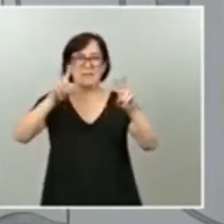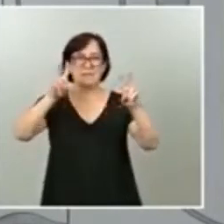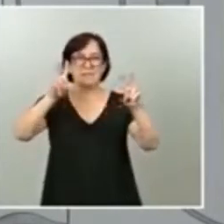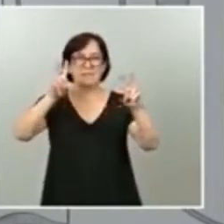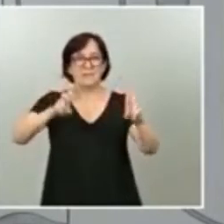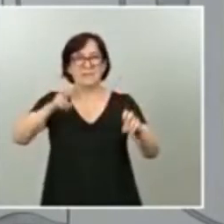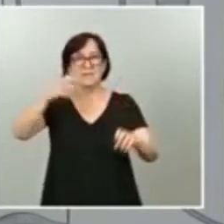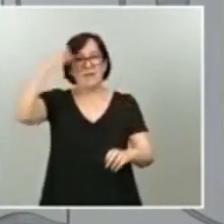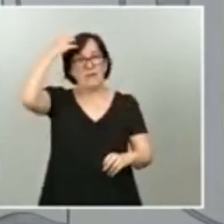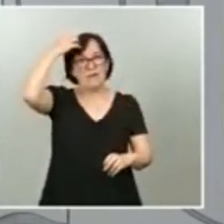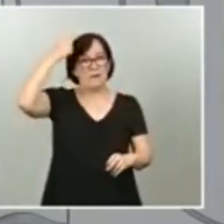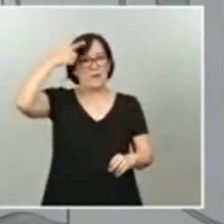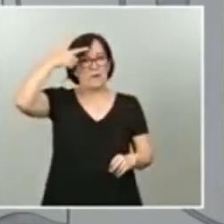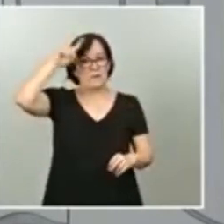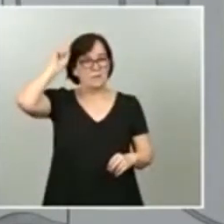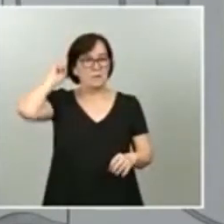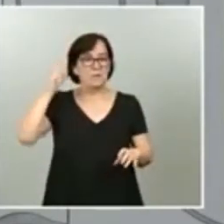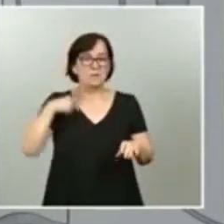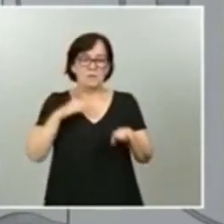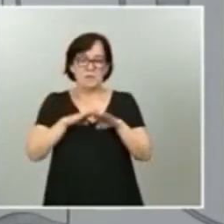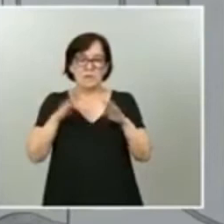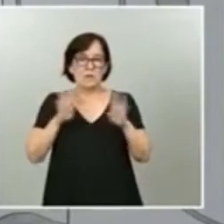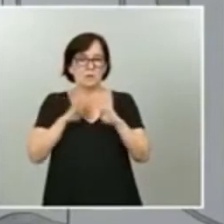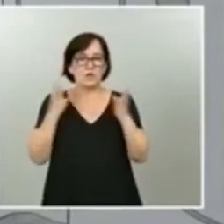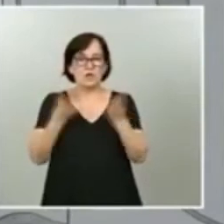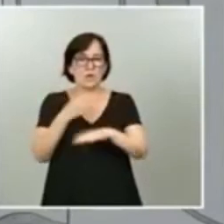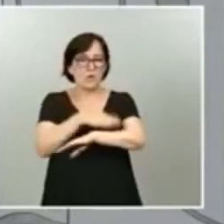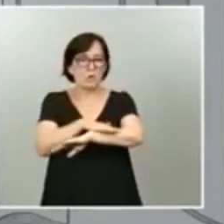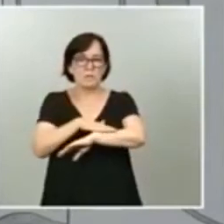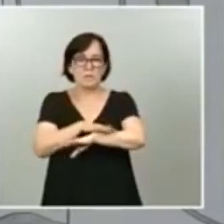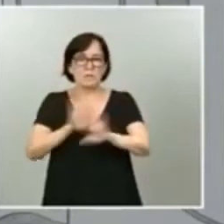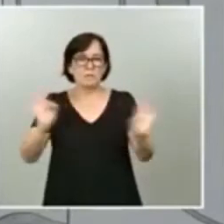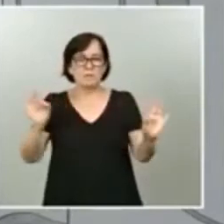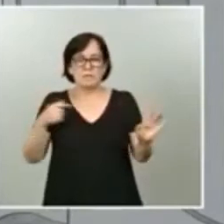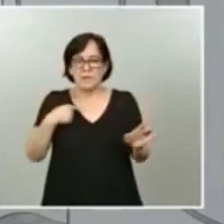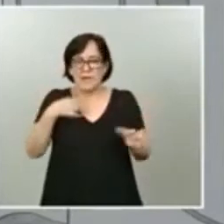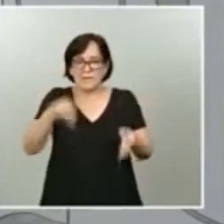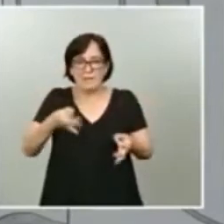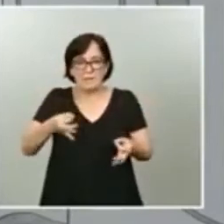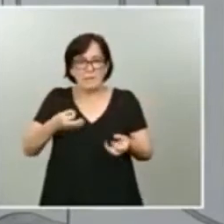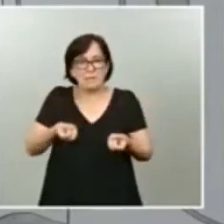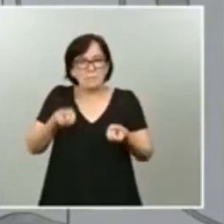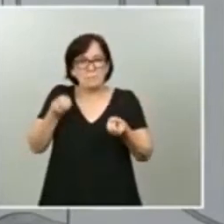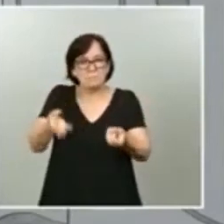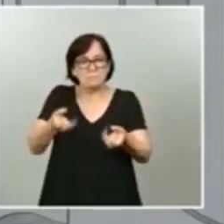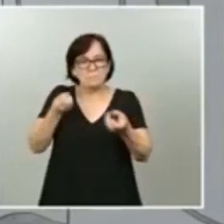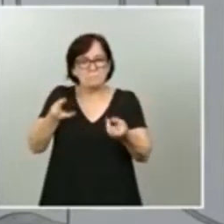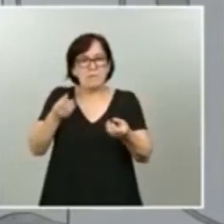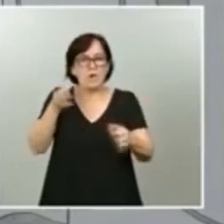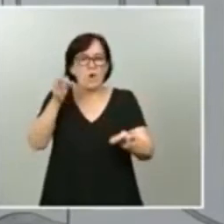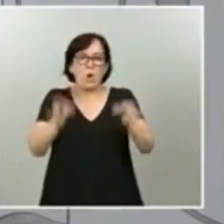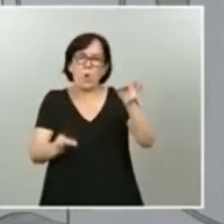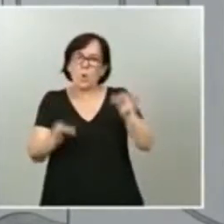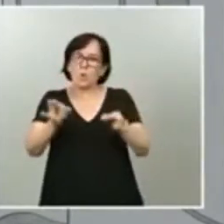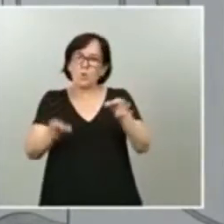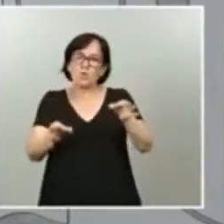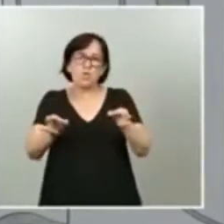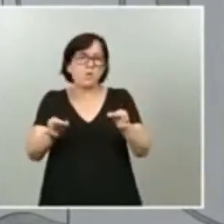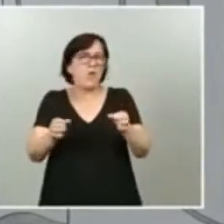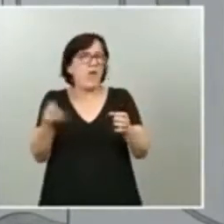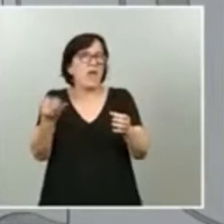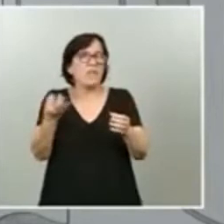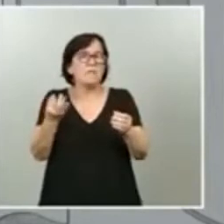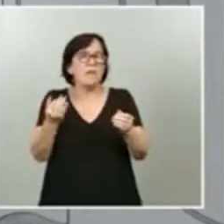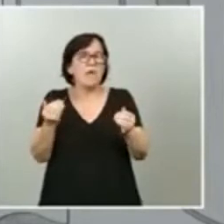desde esta mesa del Consejo de Ministros siempre hemos transmitido que evidentemente la justicia tiene que ser igual para todos y que